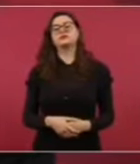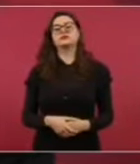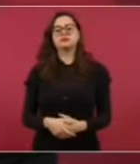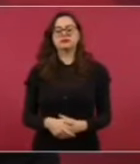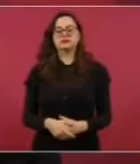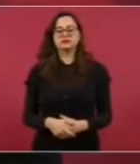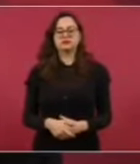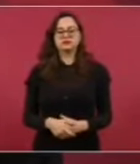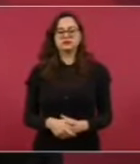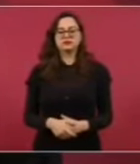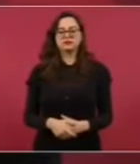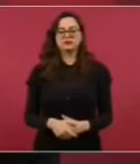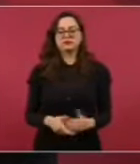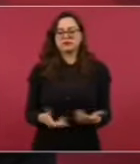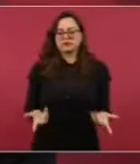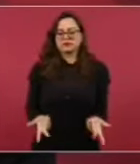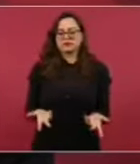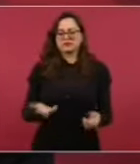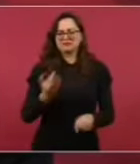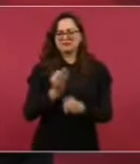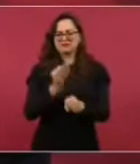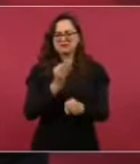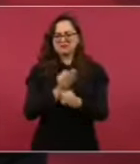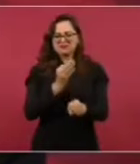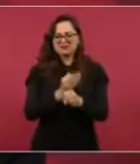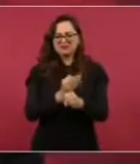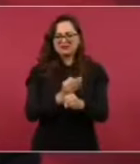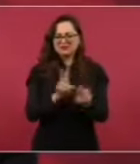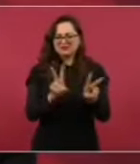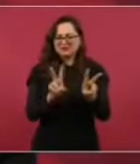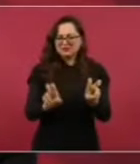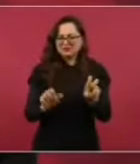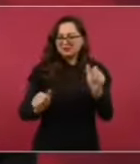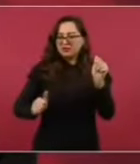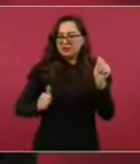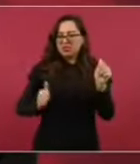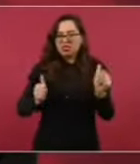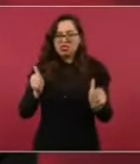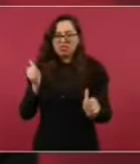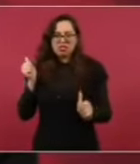a usar una actitud